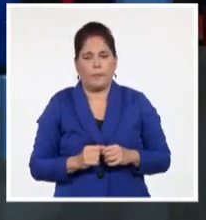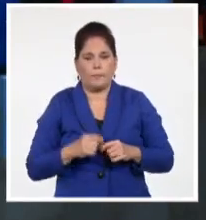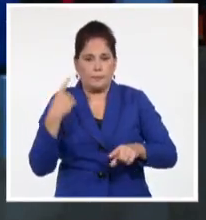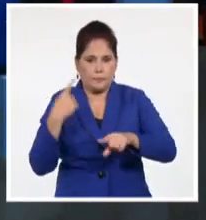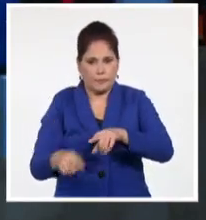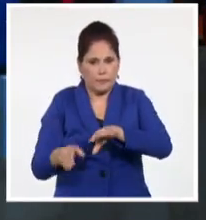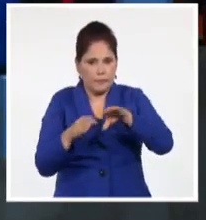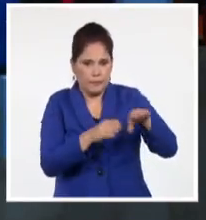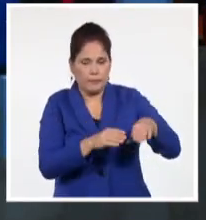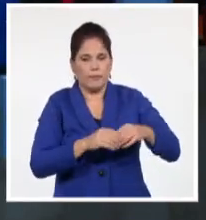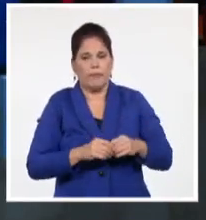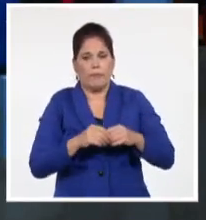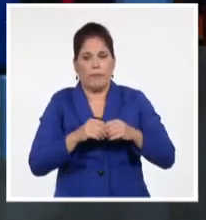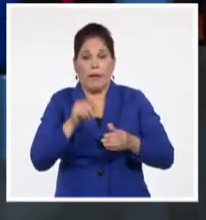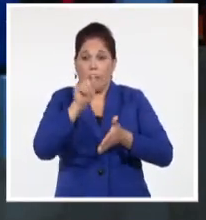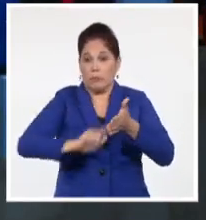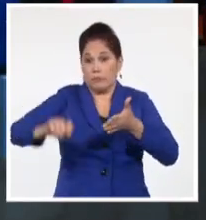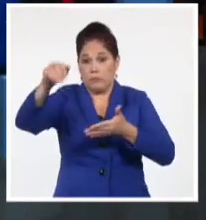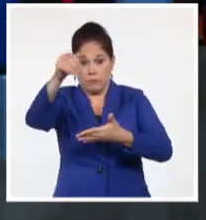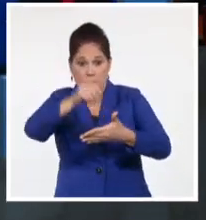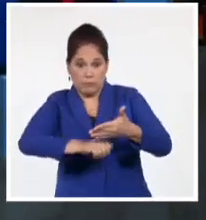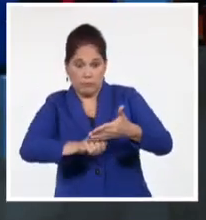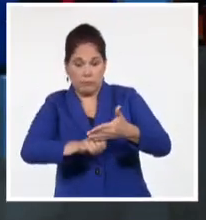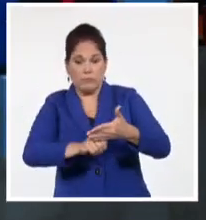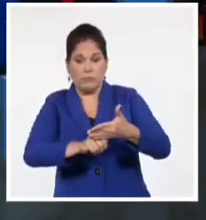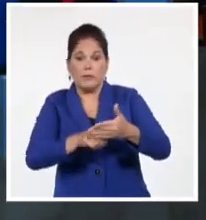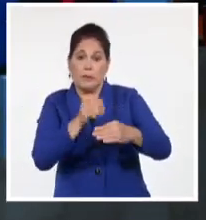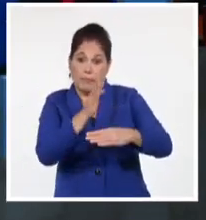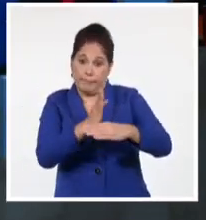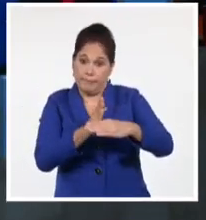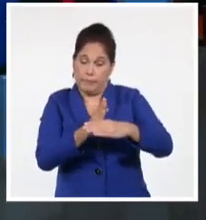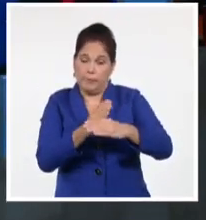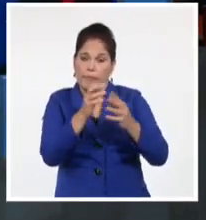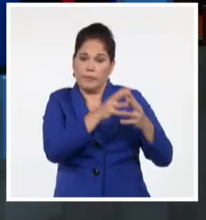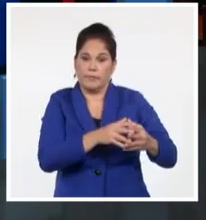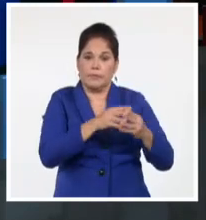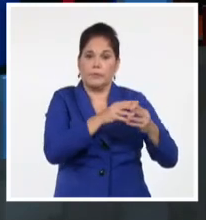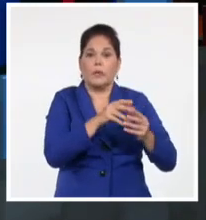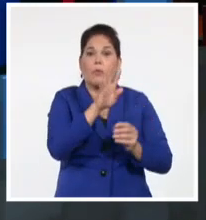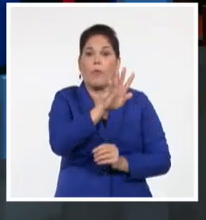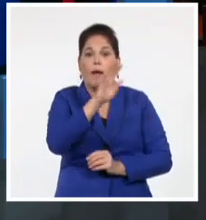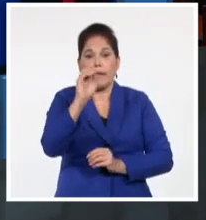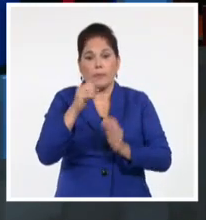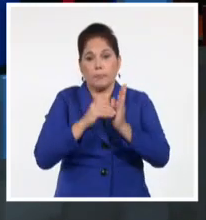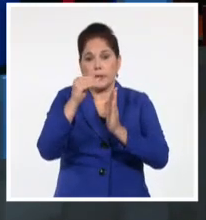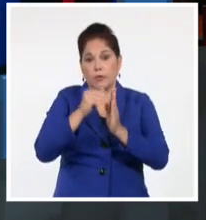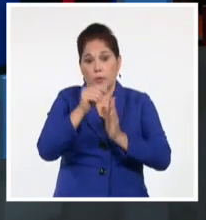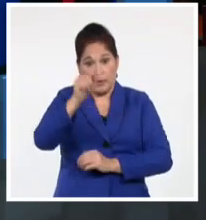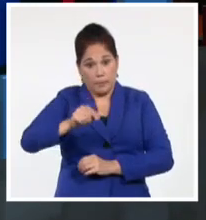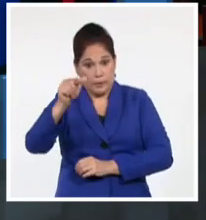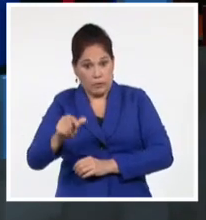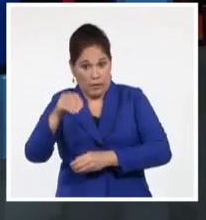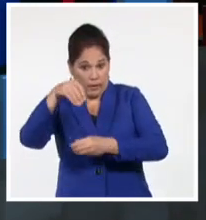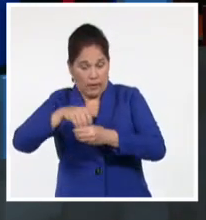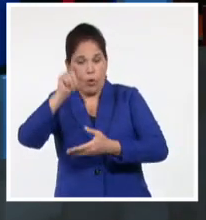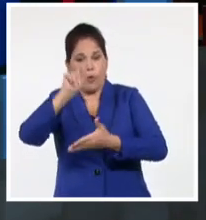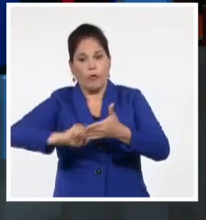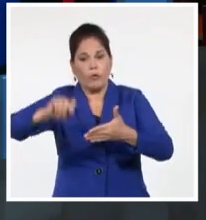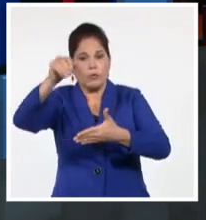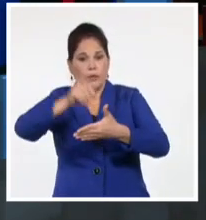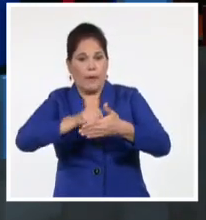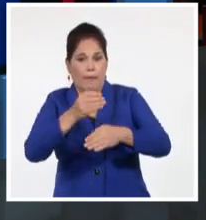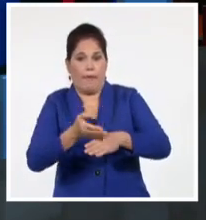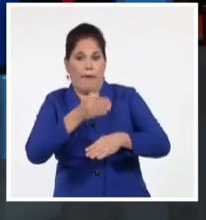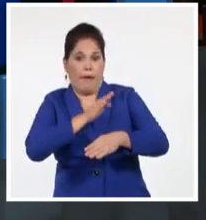Y cierra la jornada de elecciones legislativas o de medio término en Estados Unidos, cuando ya más de 40 millones de ciudadanos votaron previamente